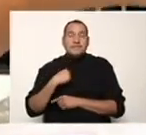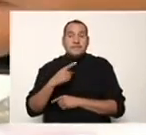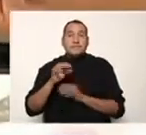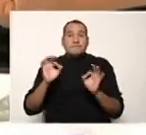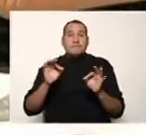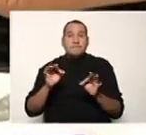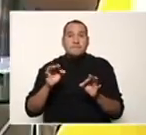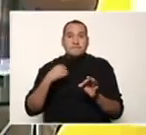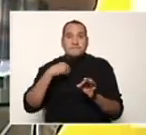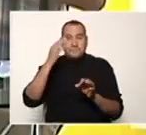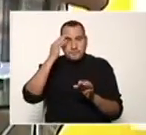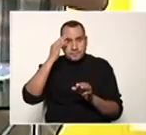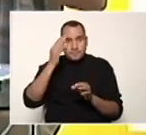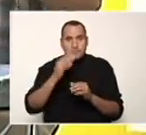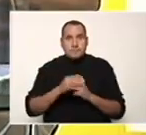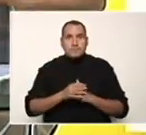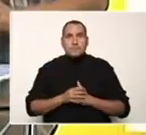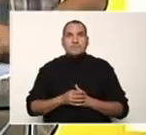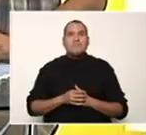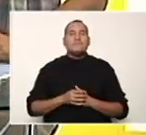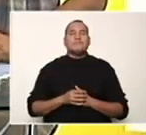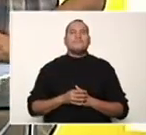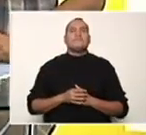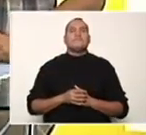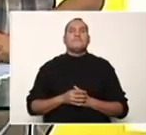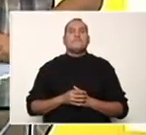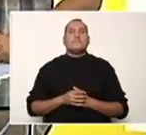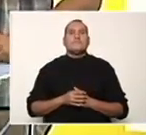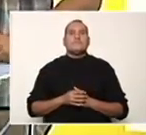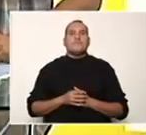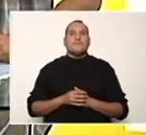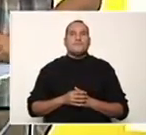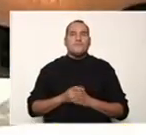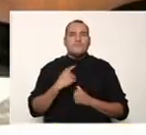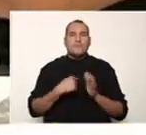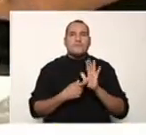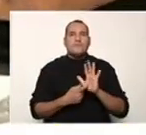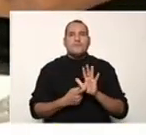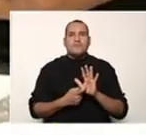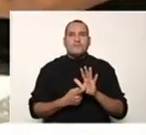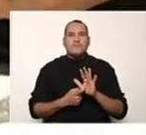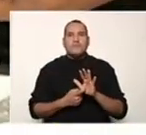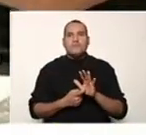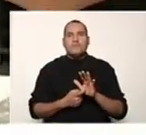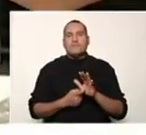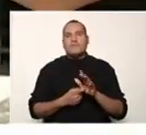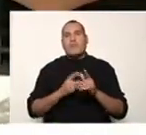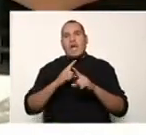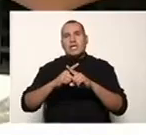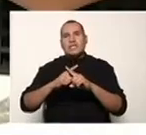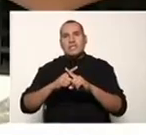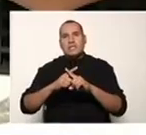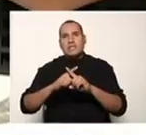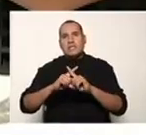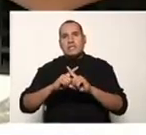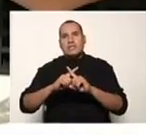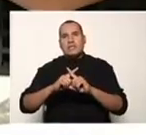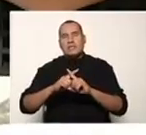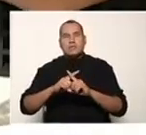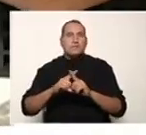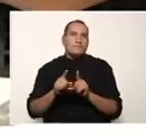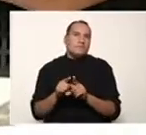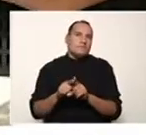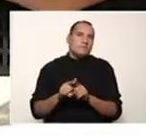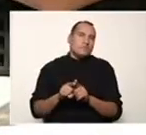Exacto, trae por las dos caras, digamos. Así es, ambas caras. Aquí la tenemos en braille y aquí en tinta. Es el signo por, pero la